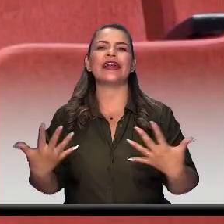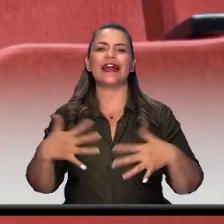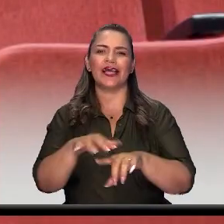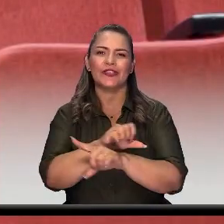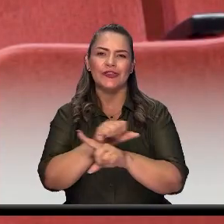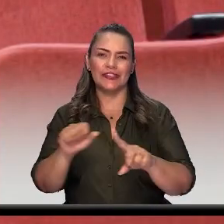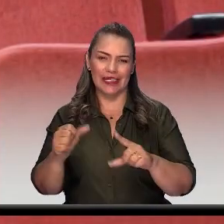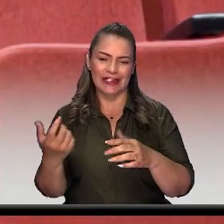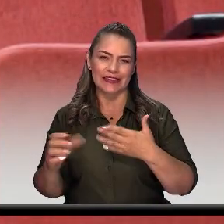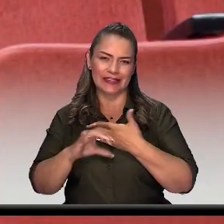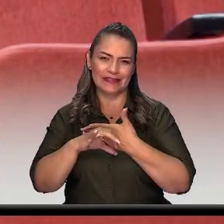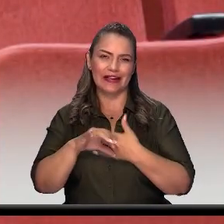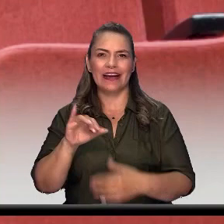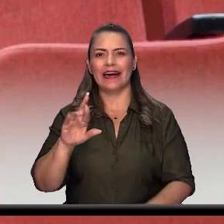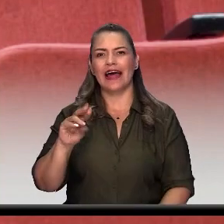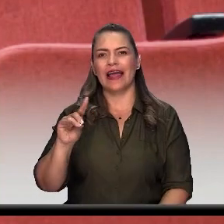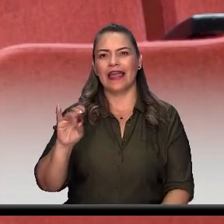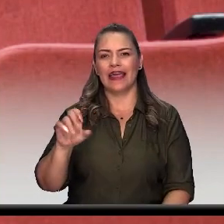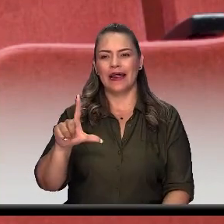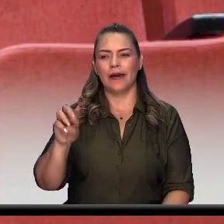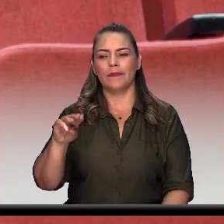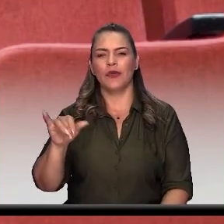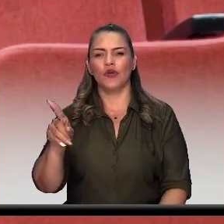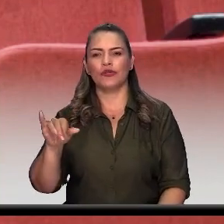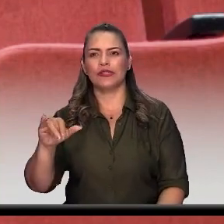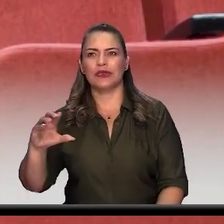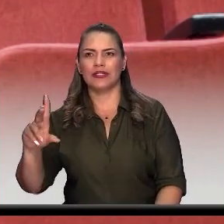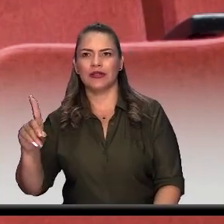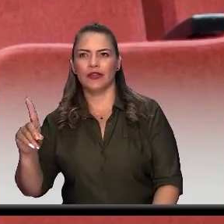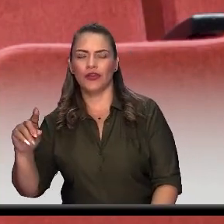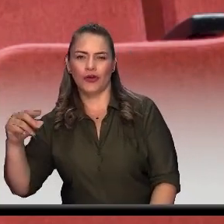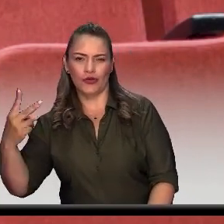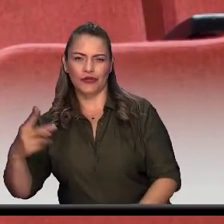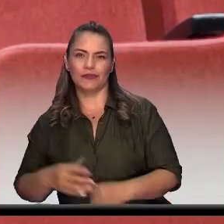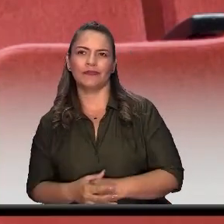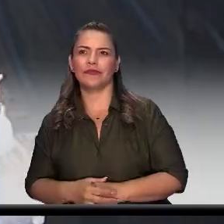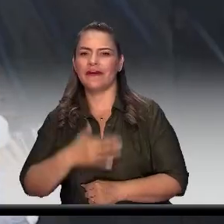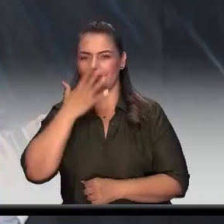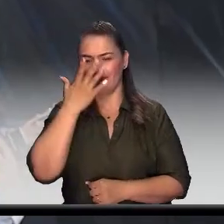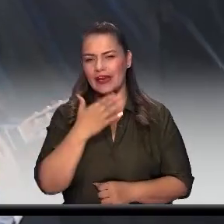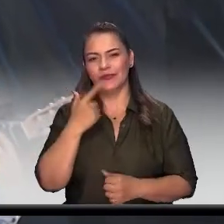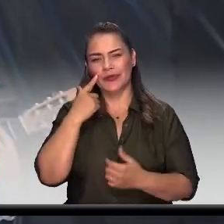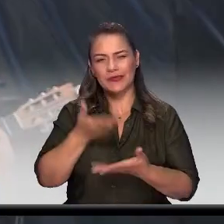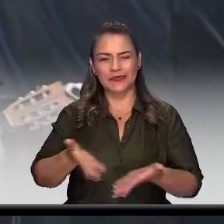Instagram como Raquel Music 2 y en Facebook como Raquel Saldarriaga. Muchísimas gracias.